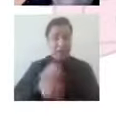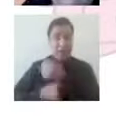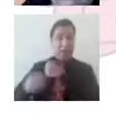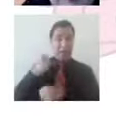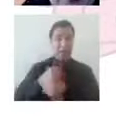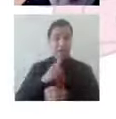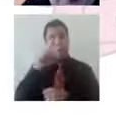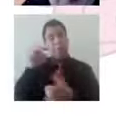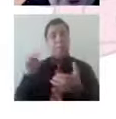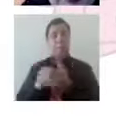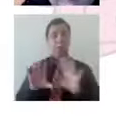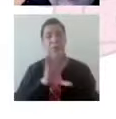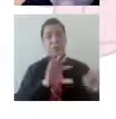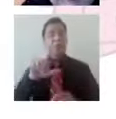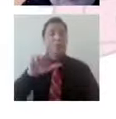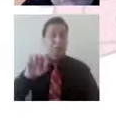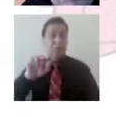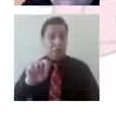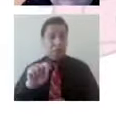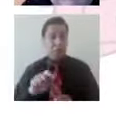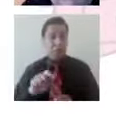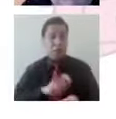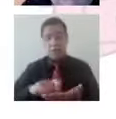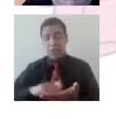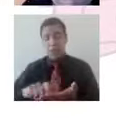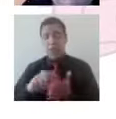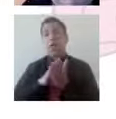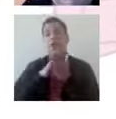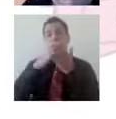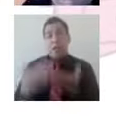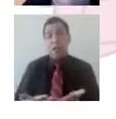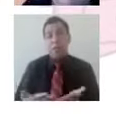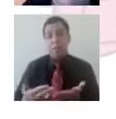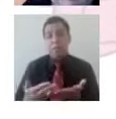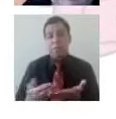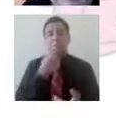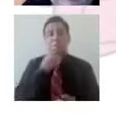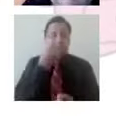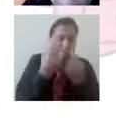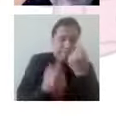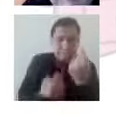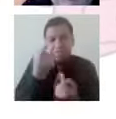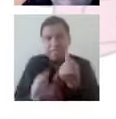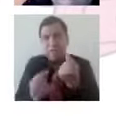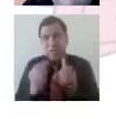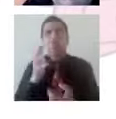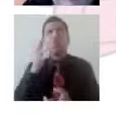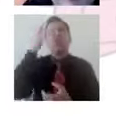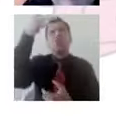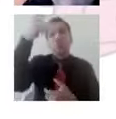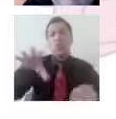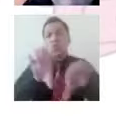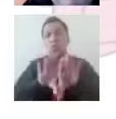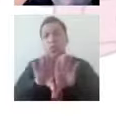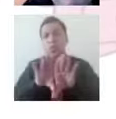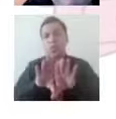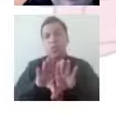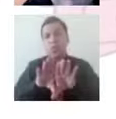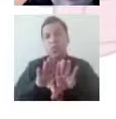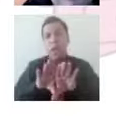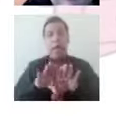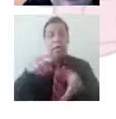Infancia es Destino. Y este libro desde este momento empezaba como a cuestionar si nuestra historia realmente